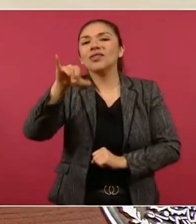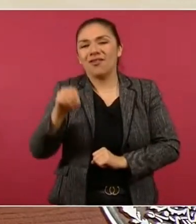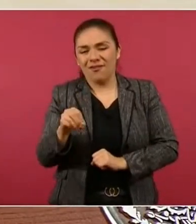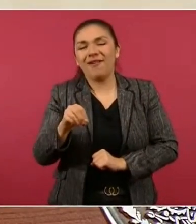decir de que